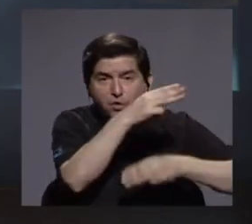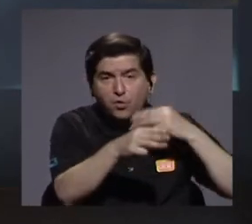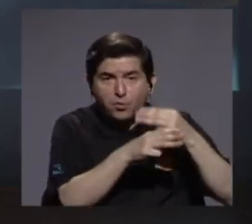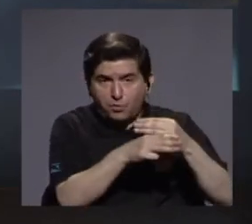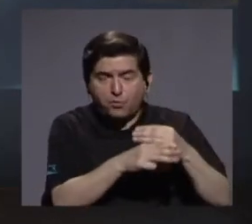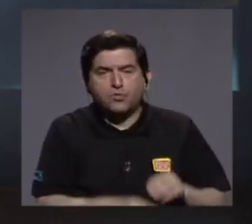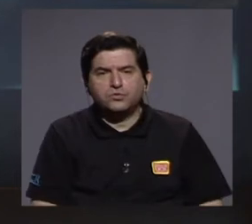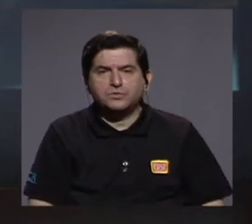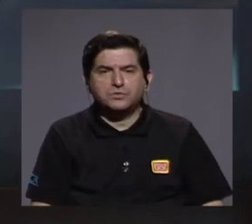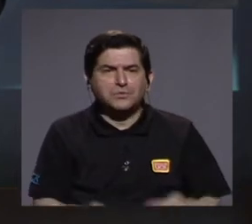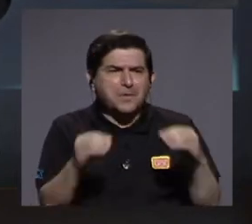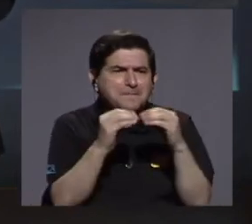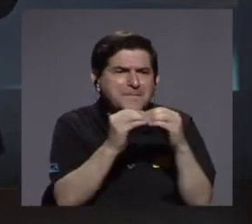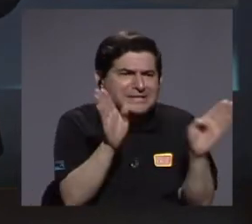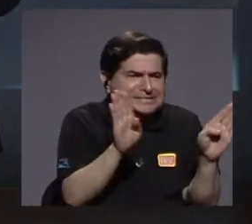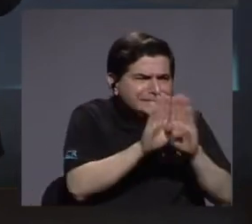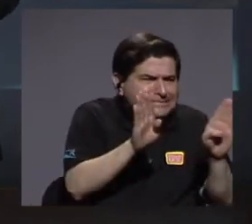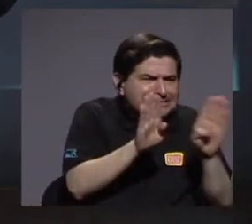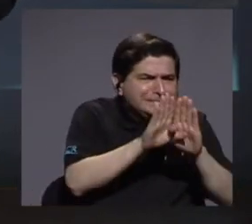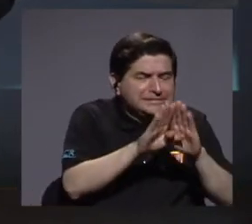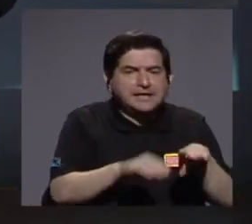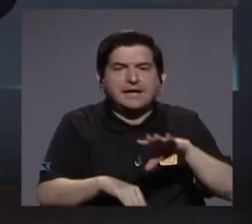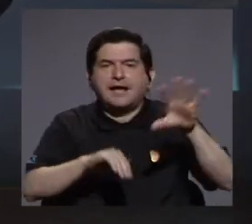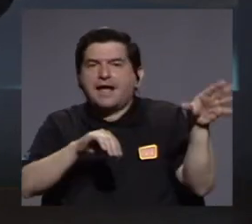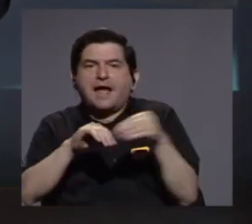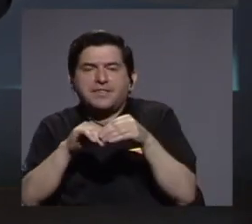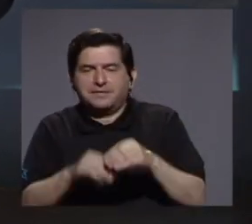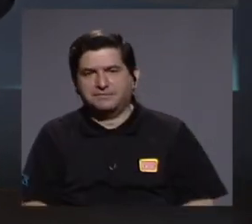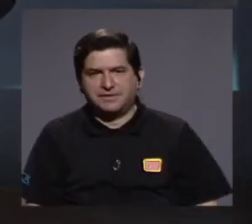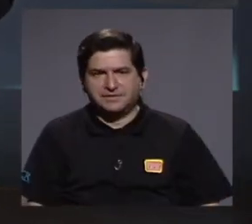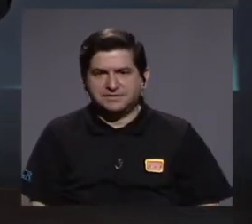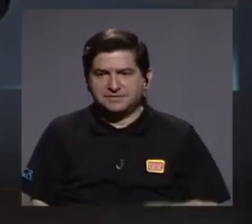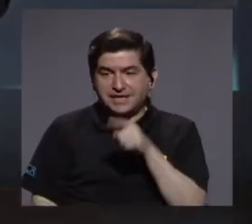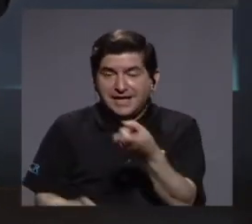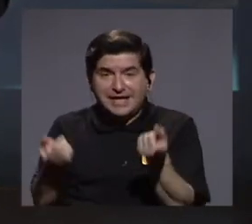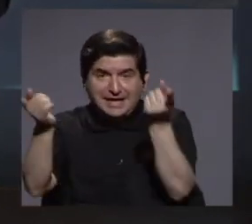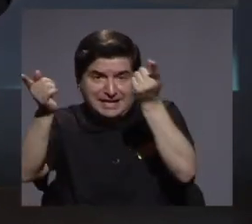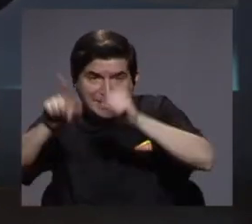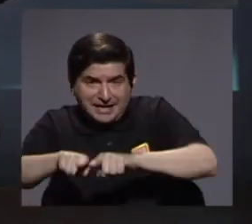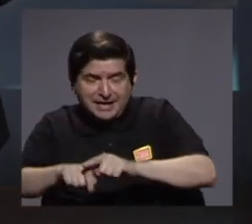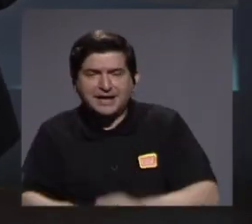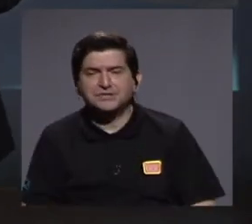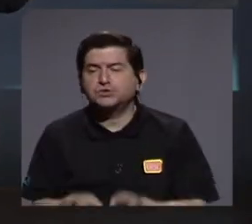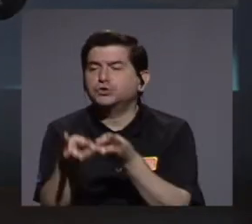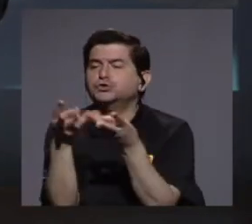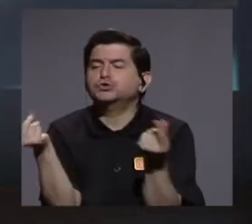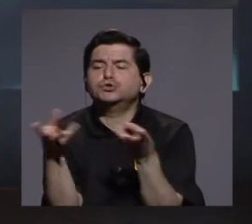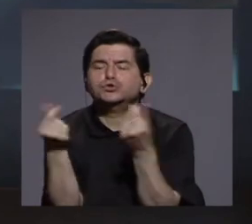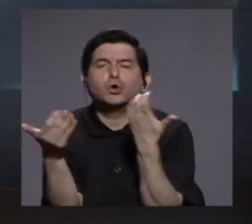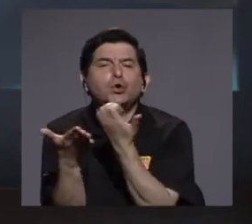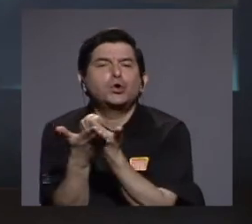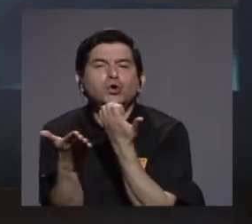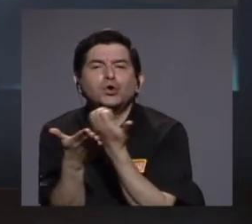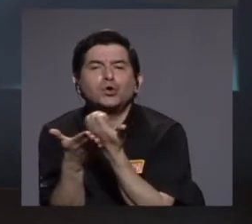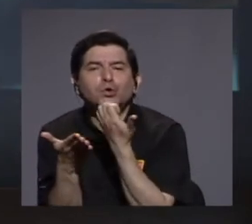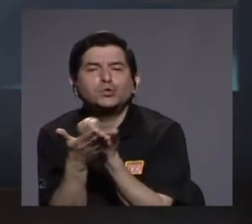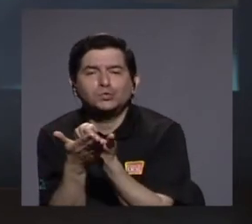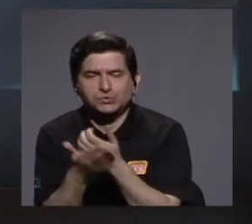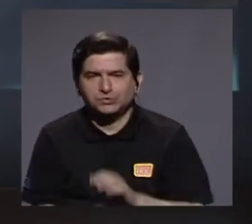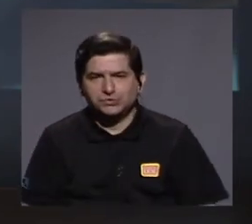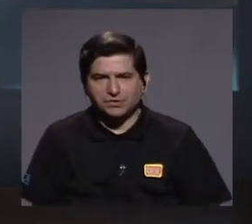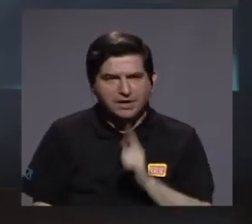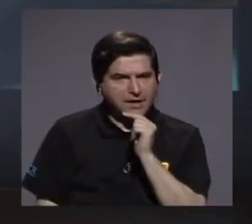estaba cada vez más cerrado y además de eso poder darle una solución económica a